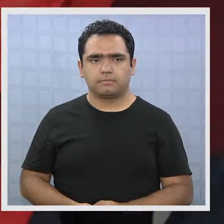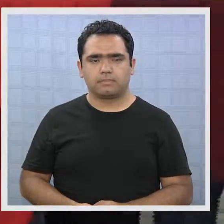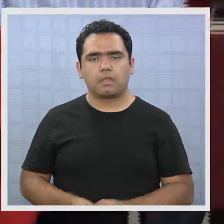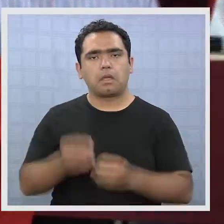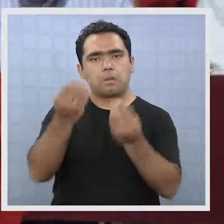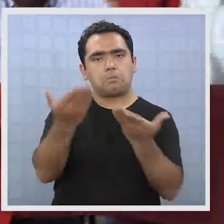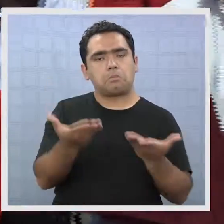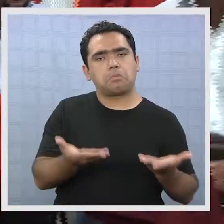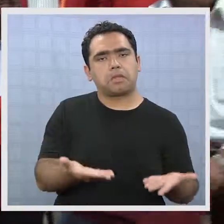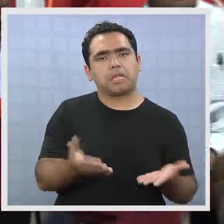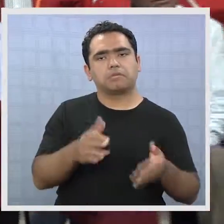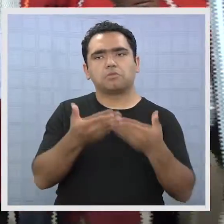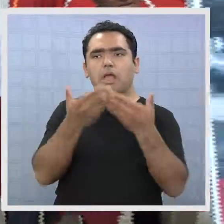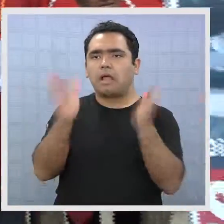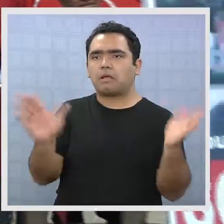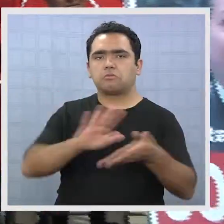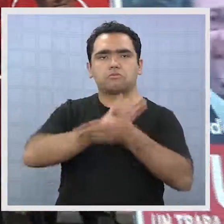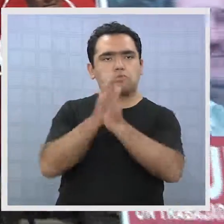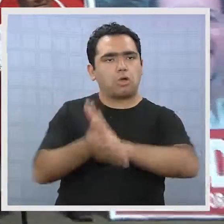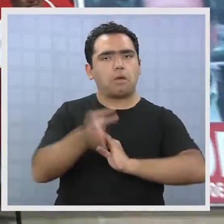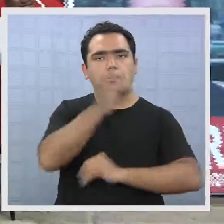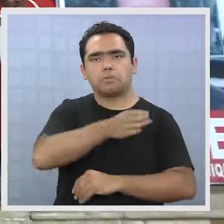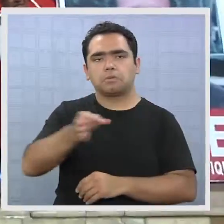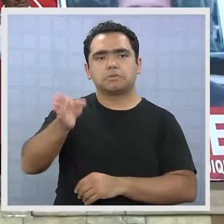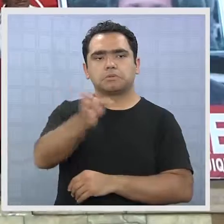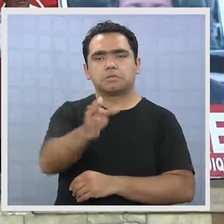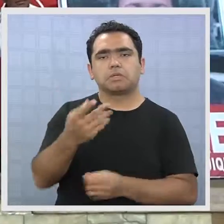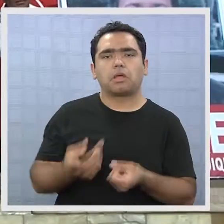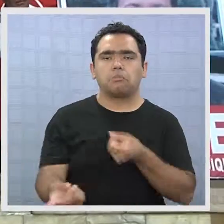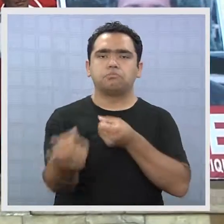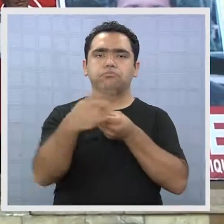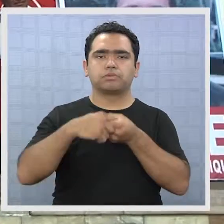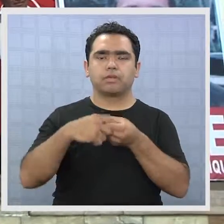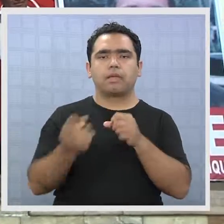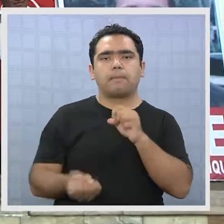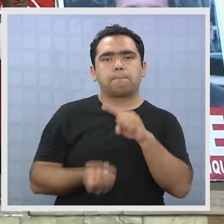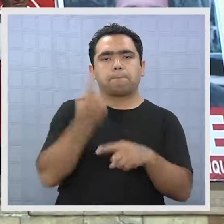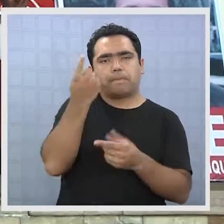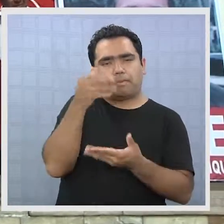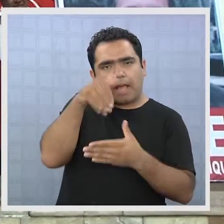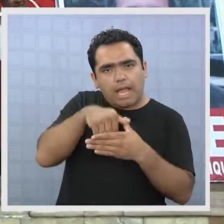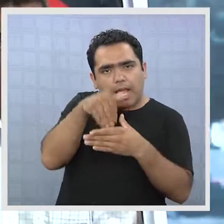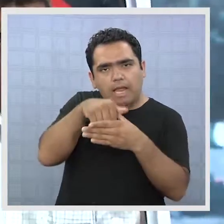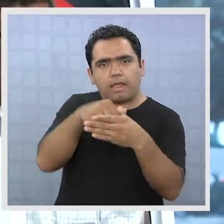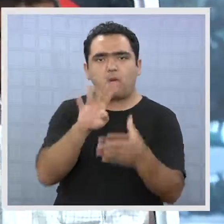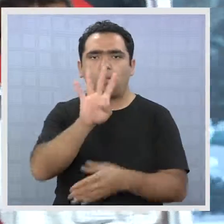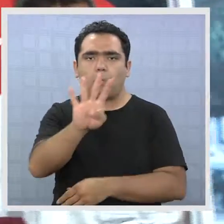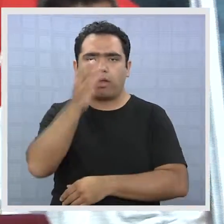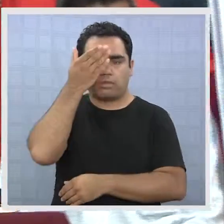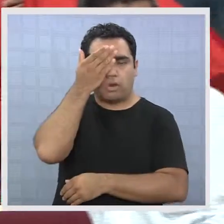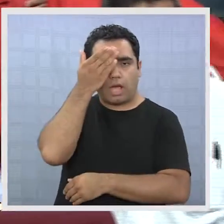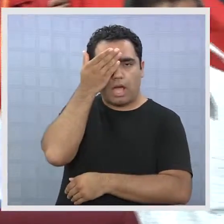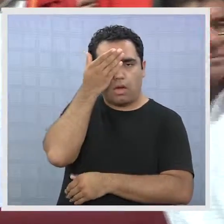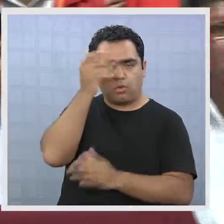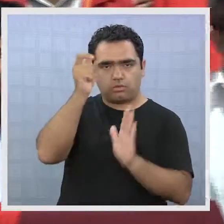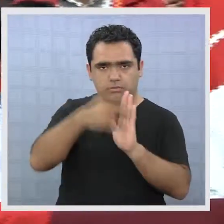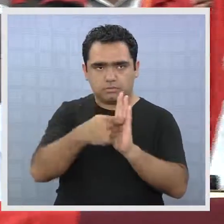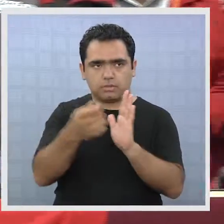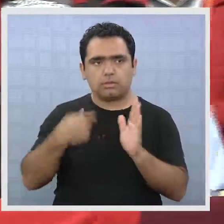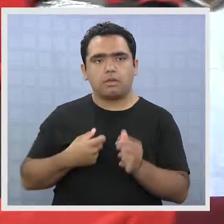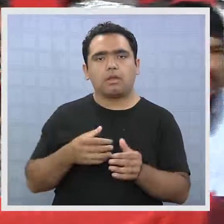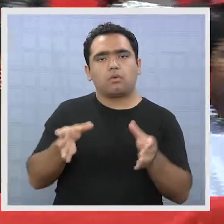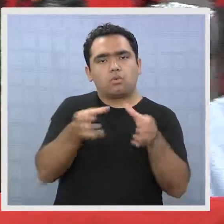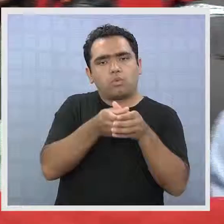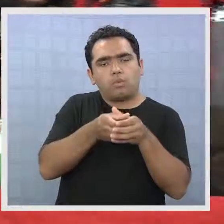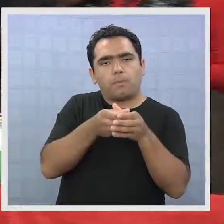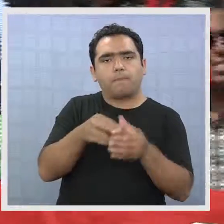Una invitación abierta a la participación ciudadana para que sean parte de las primarias convencionales del 4 de agosto, formularon